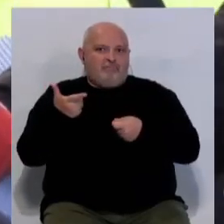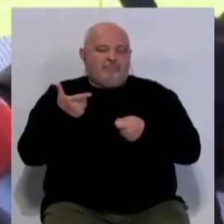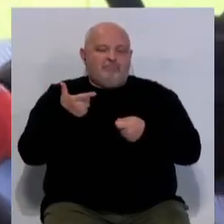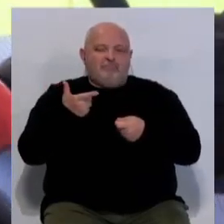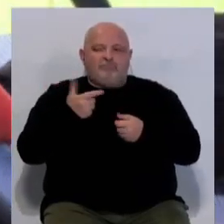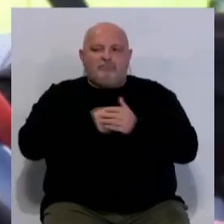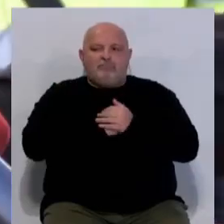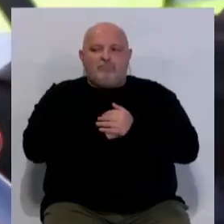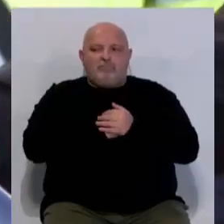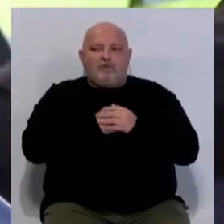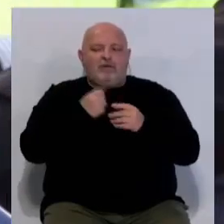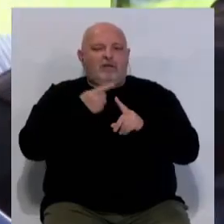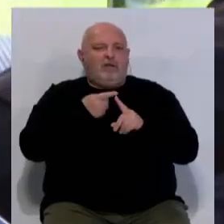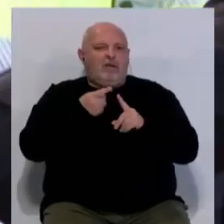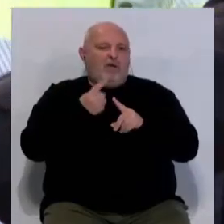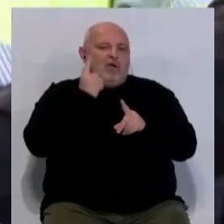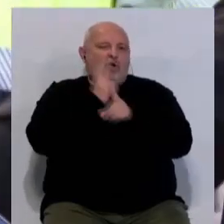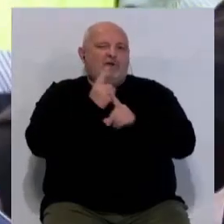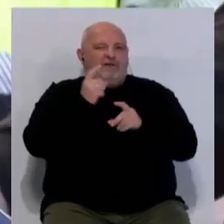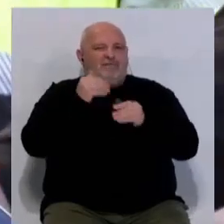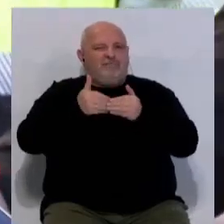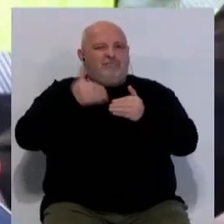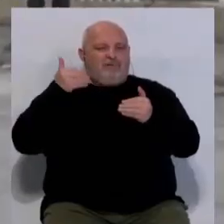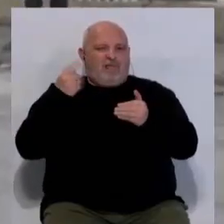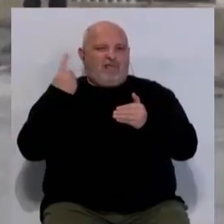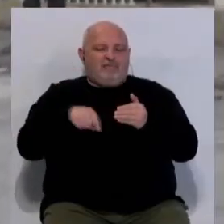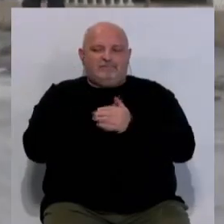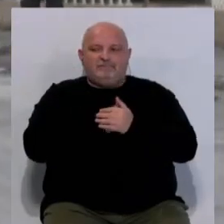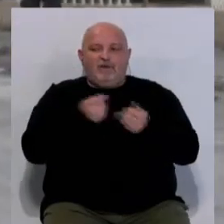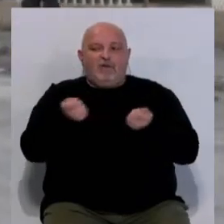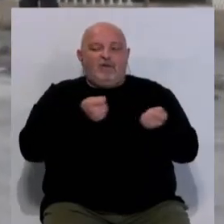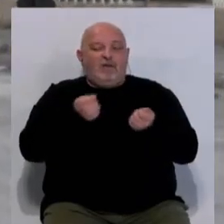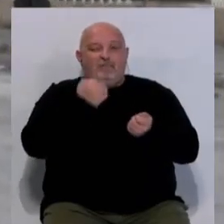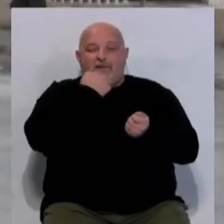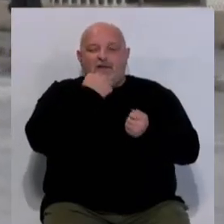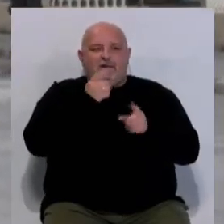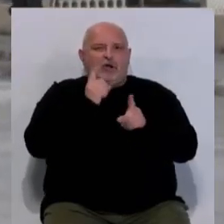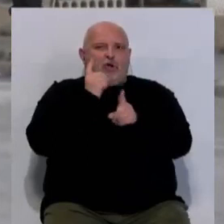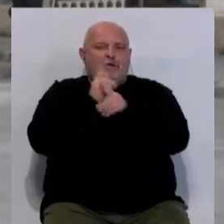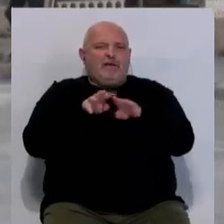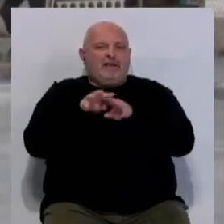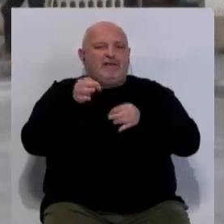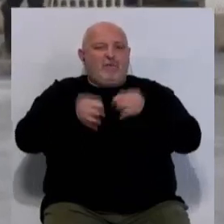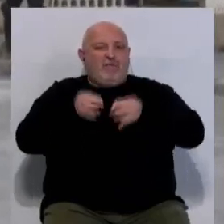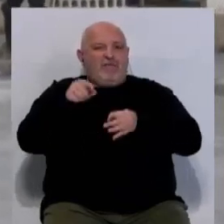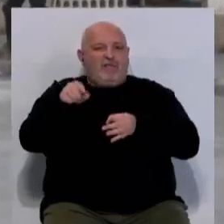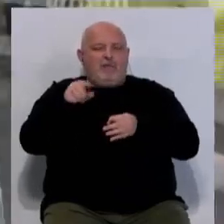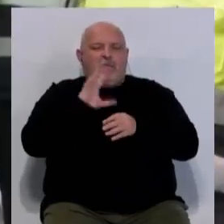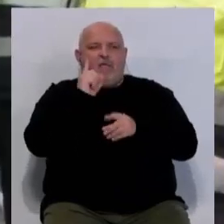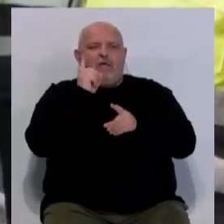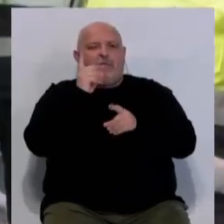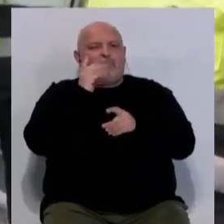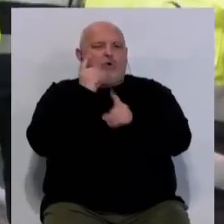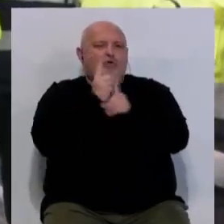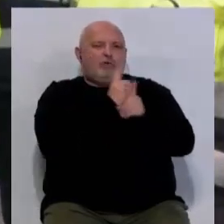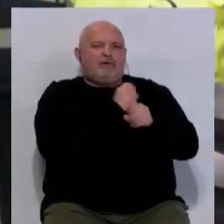actuación desmedida con respecto a los antecedentes que costan. Desde la coordinadora del metal critican que el sistema judicial criminalice la